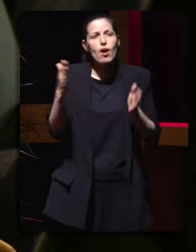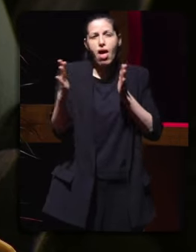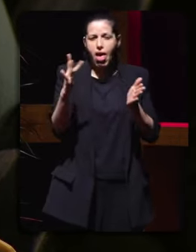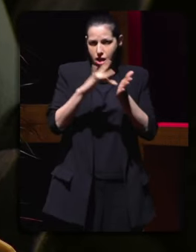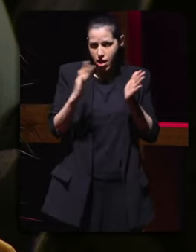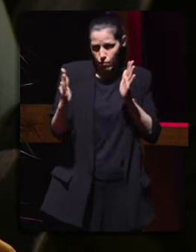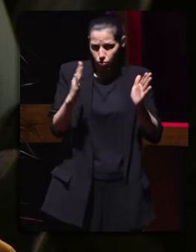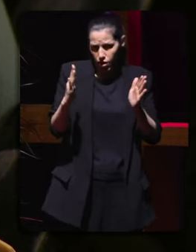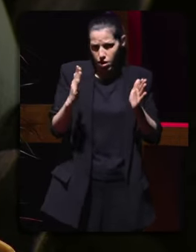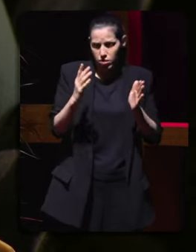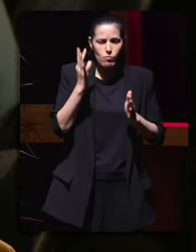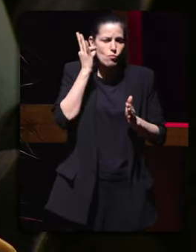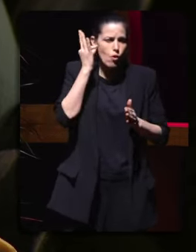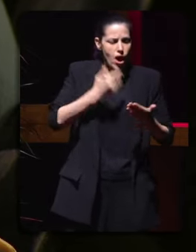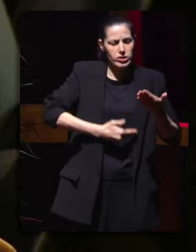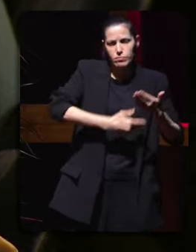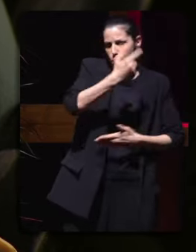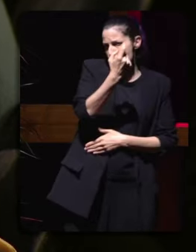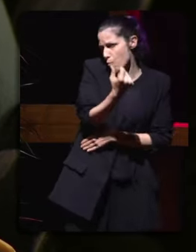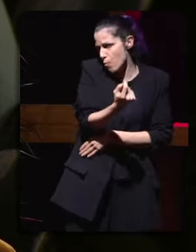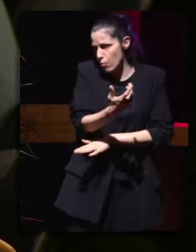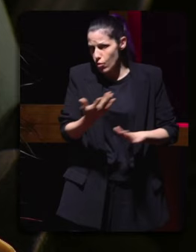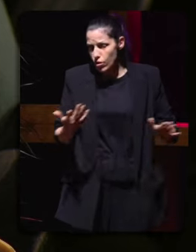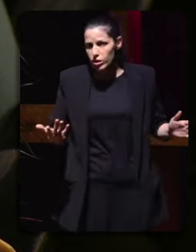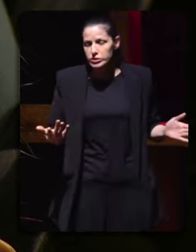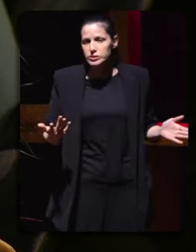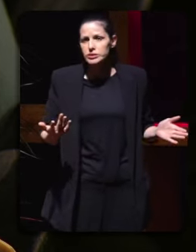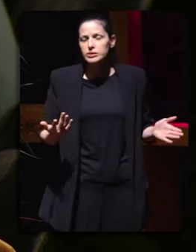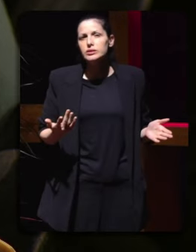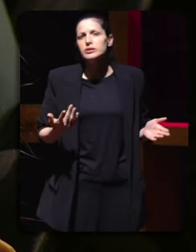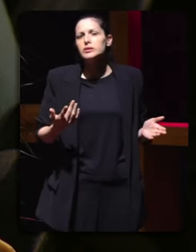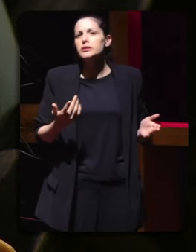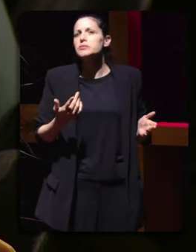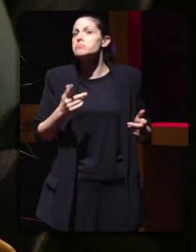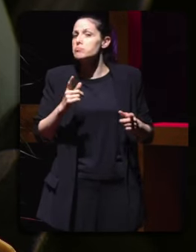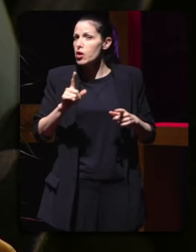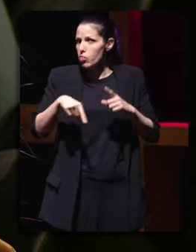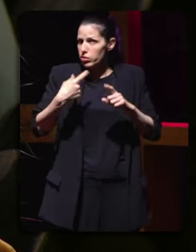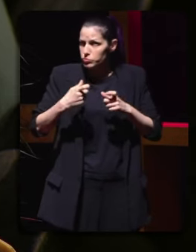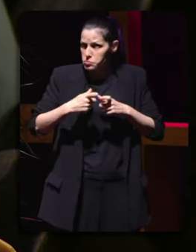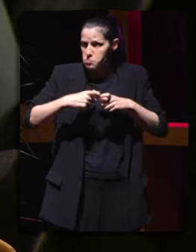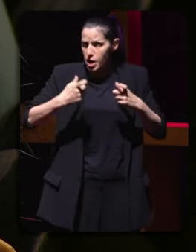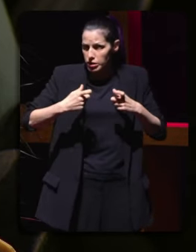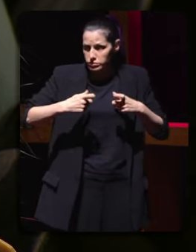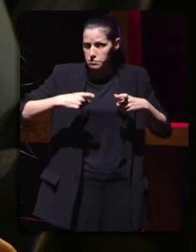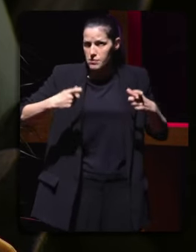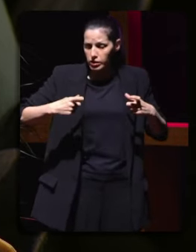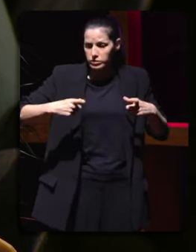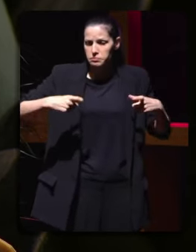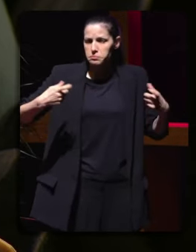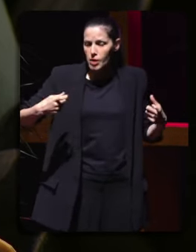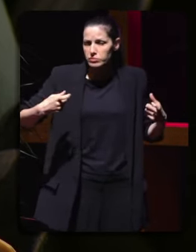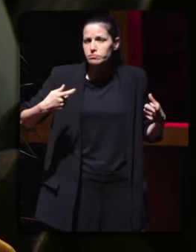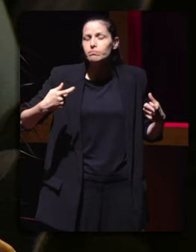periodismo pero sí que ahora xa bebiches nun momento en que xa había moitas máis Si non toxe esa diferencia